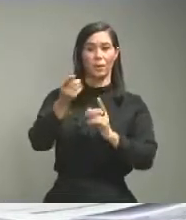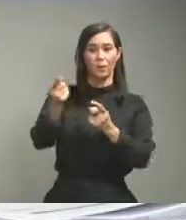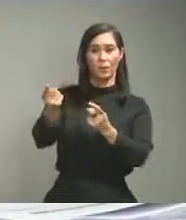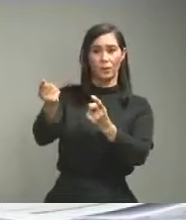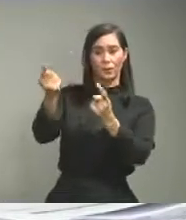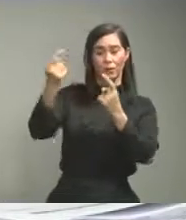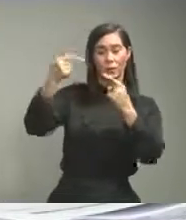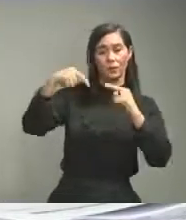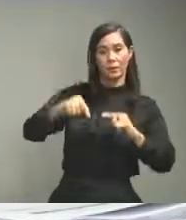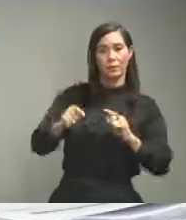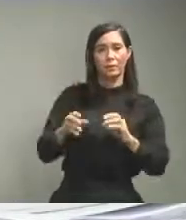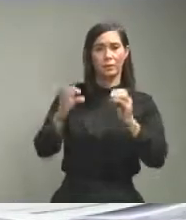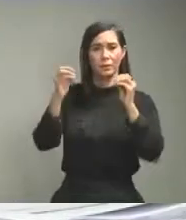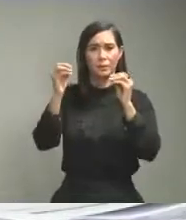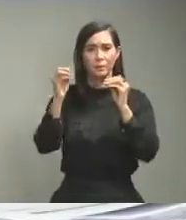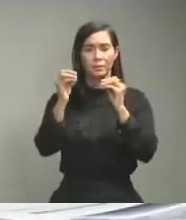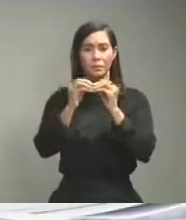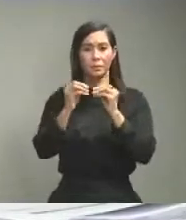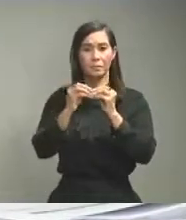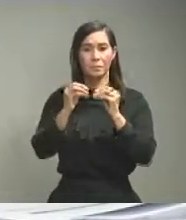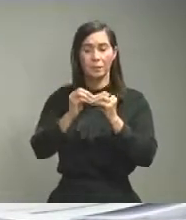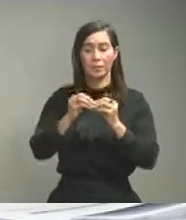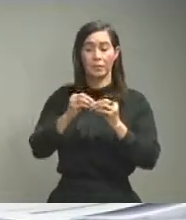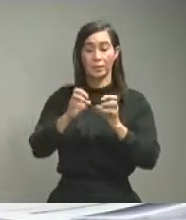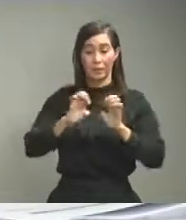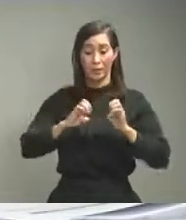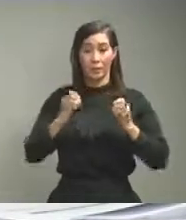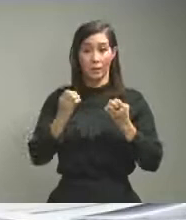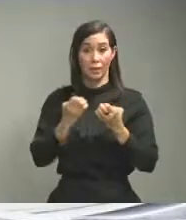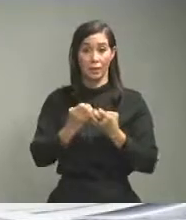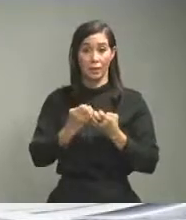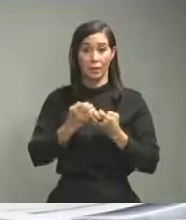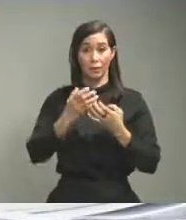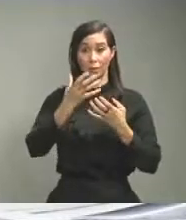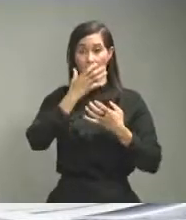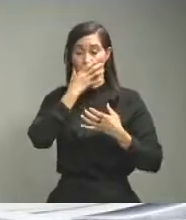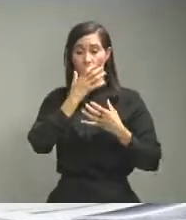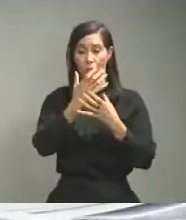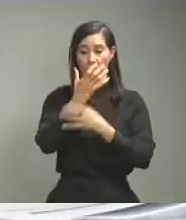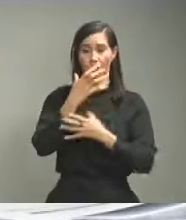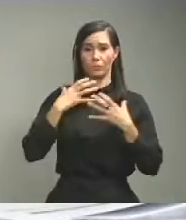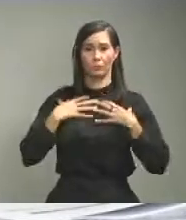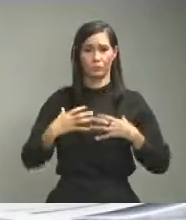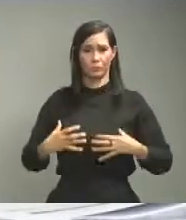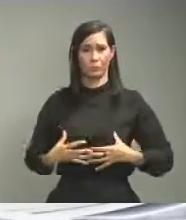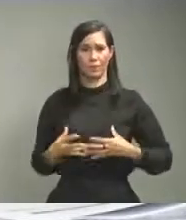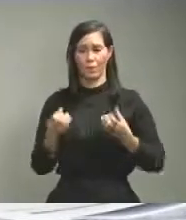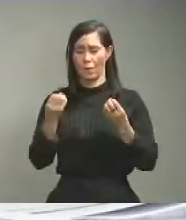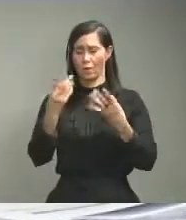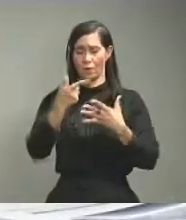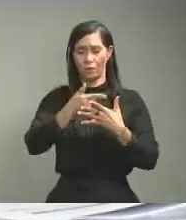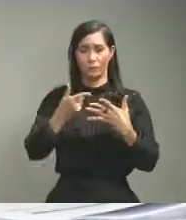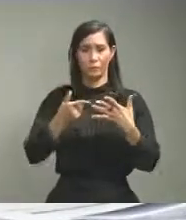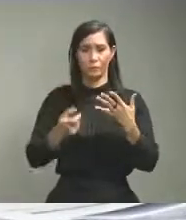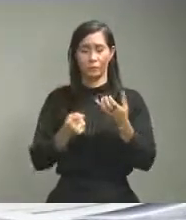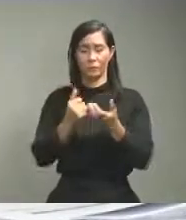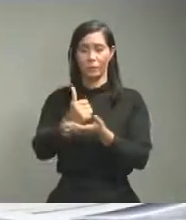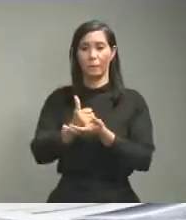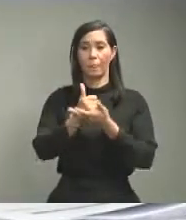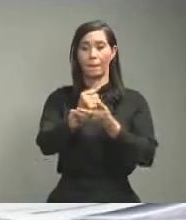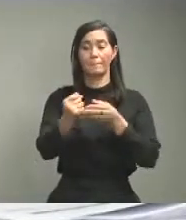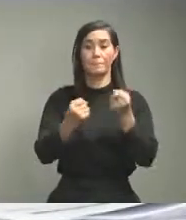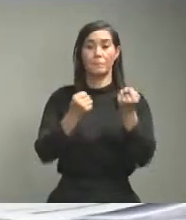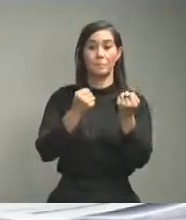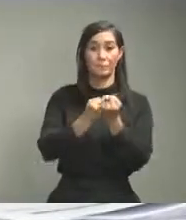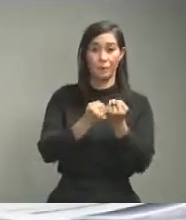para el equipo COVAS 6800 que había estado cesante